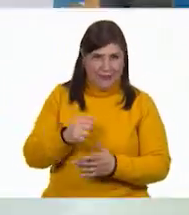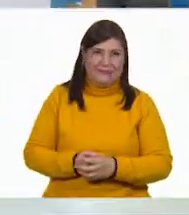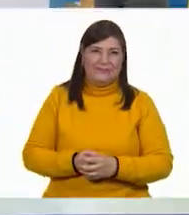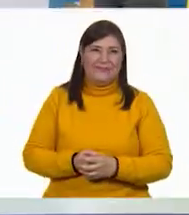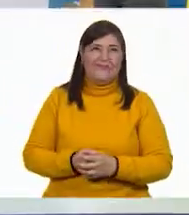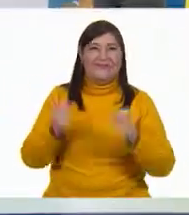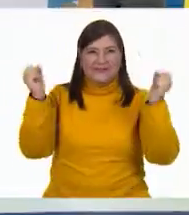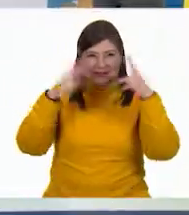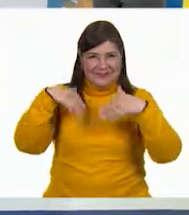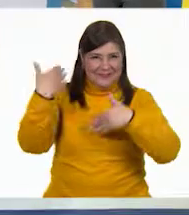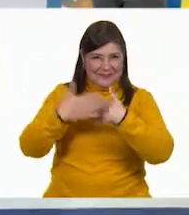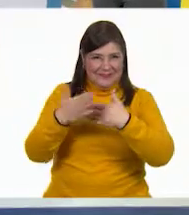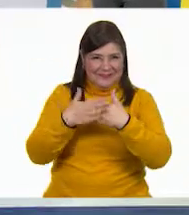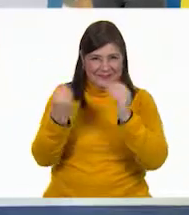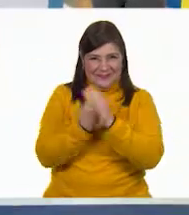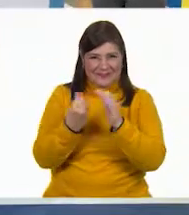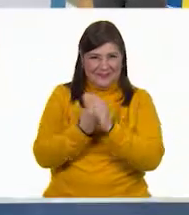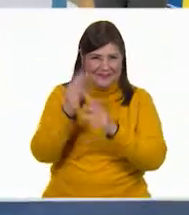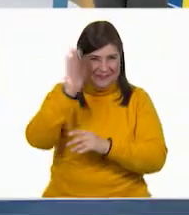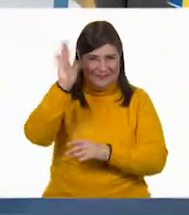Nos vemos en la próxima clase.